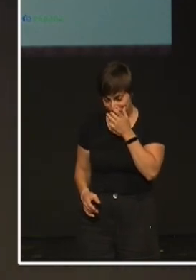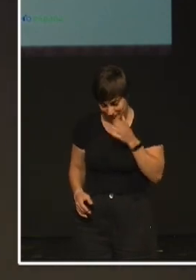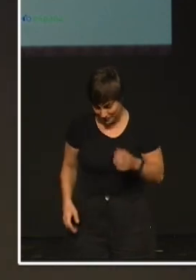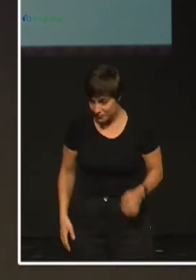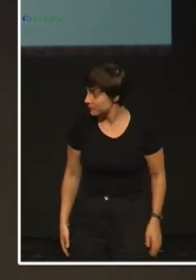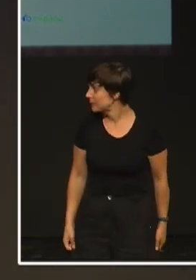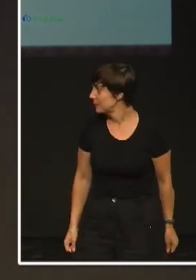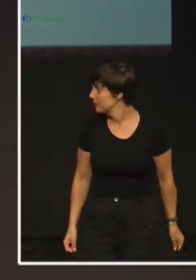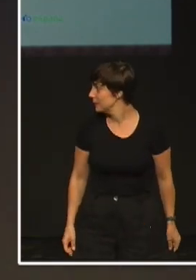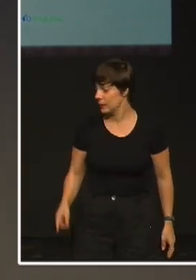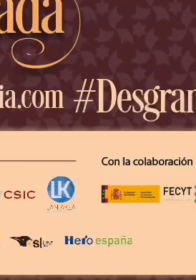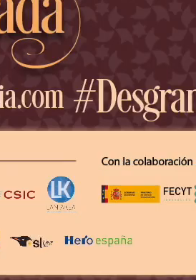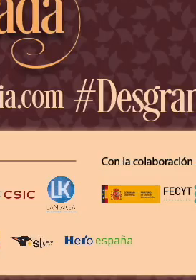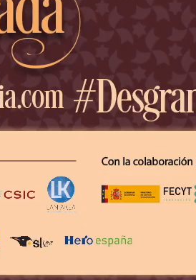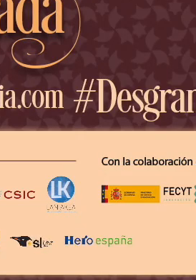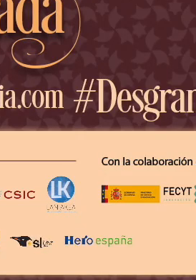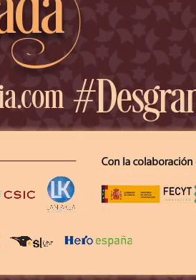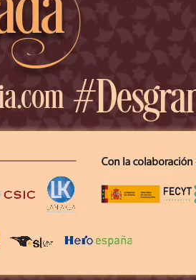No pongan más Paquito que nos cortan en YouTube.